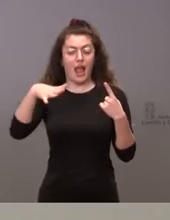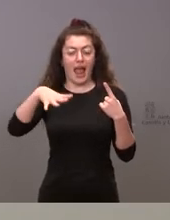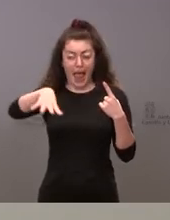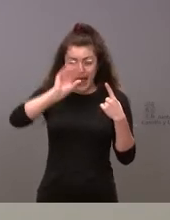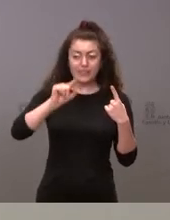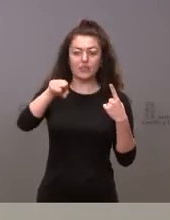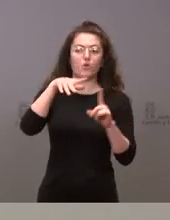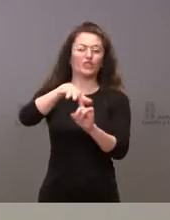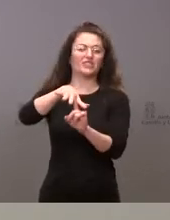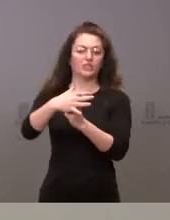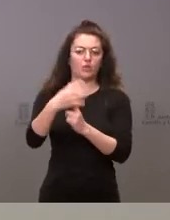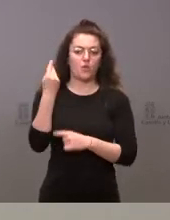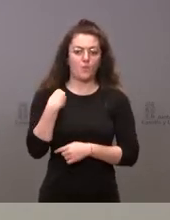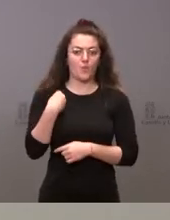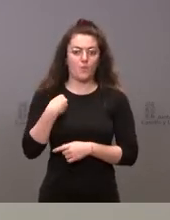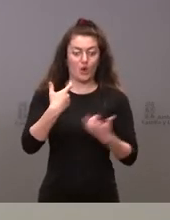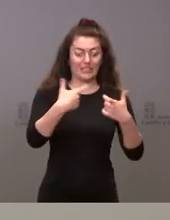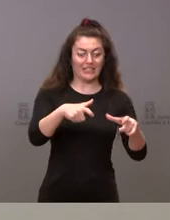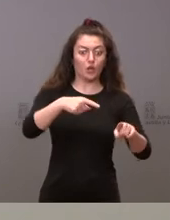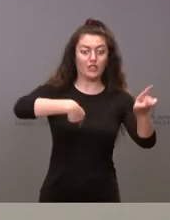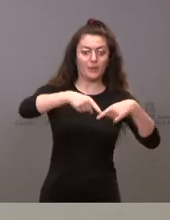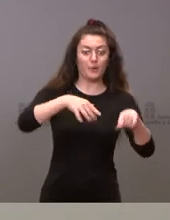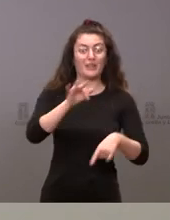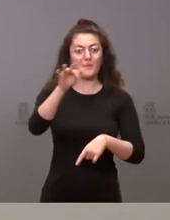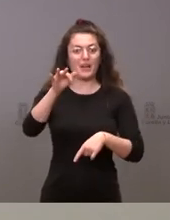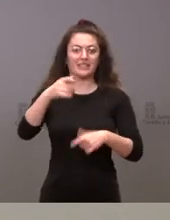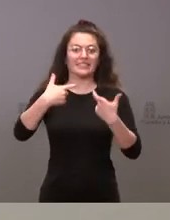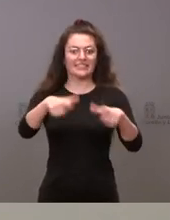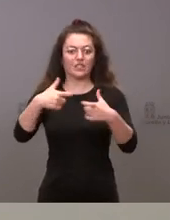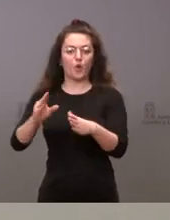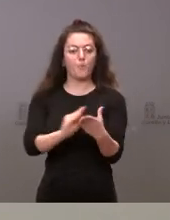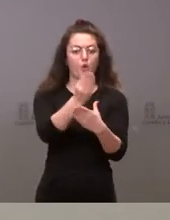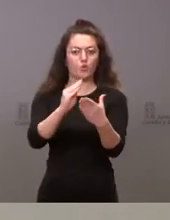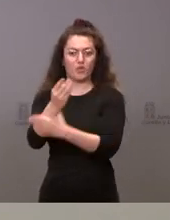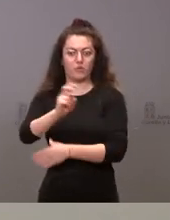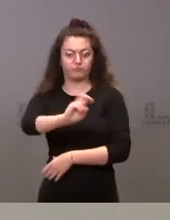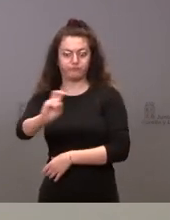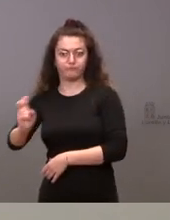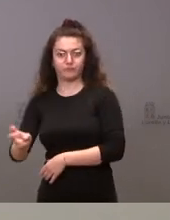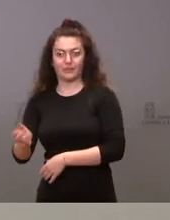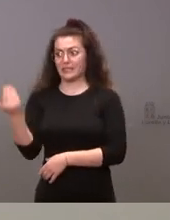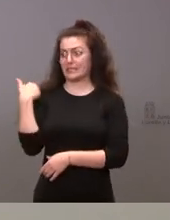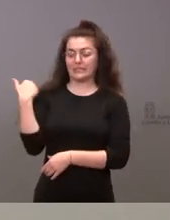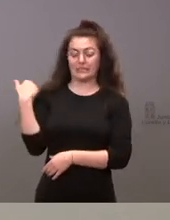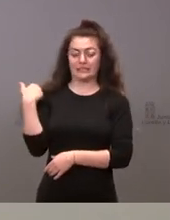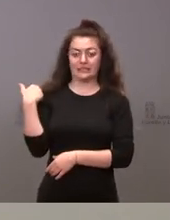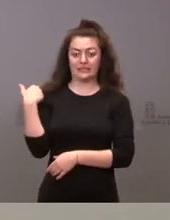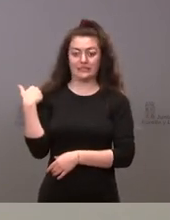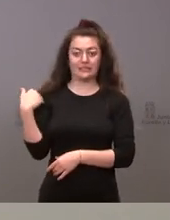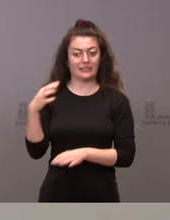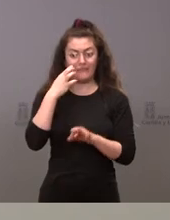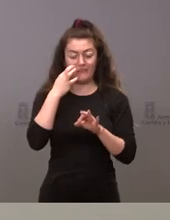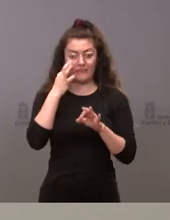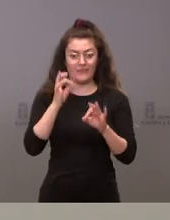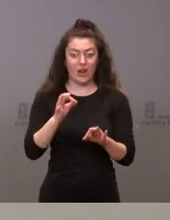atravesando no sólo el sector de transporte sino muchos sectores productivos que están viendo en los últimos tiempos cómo se han